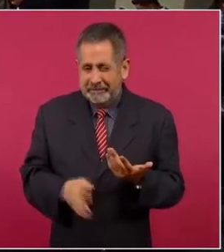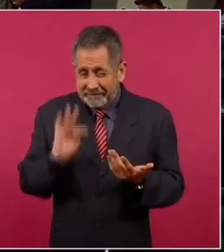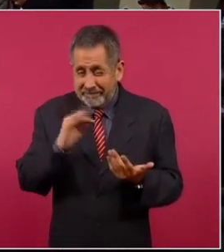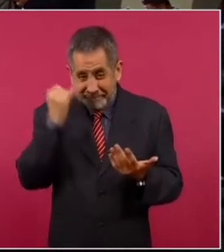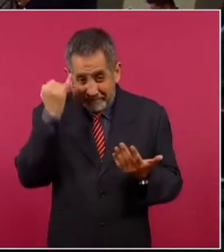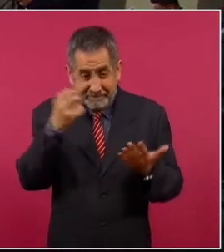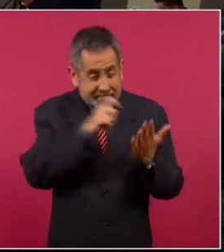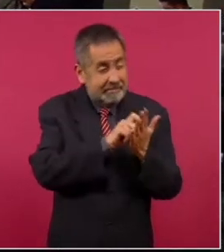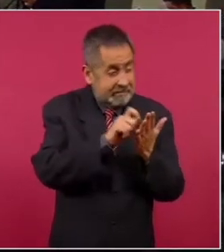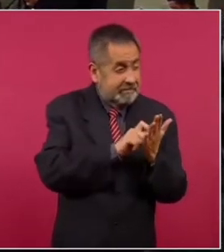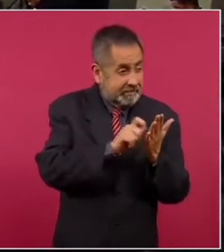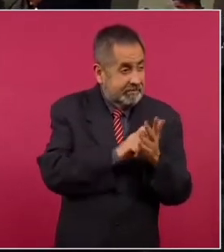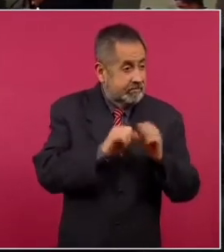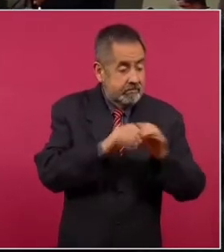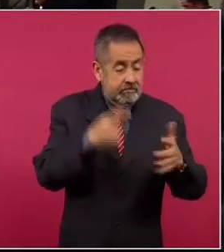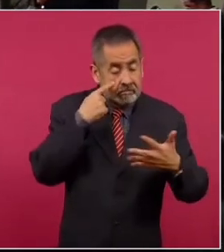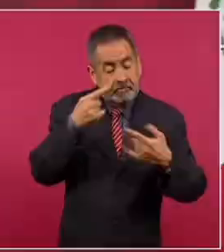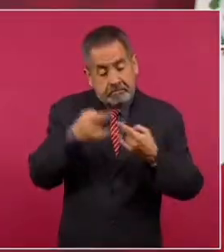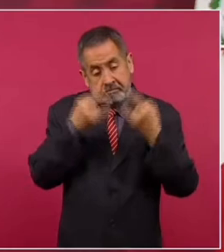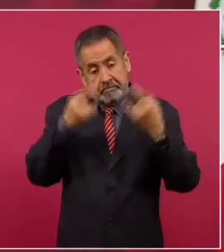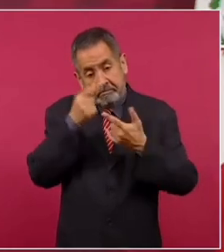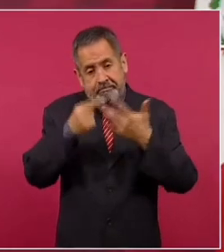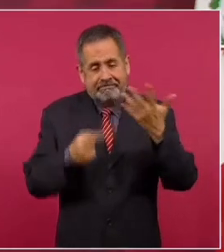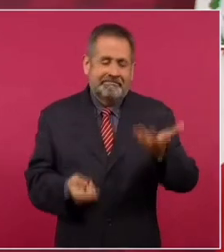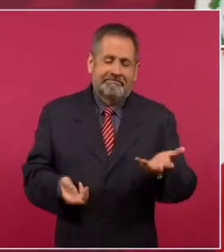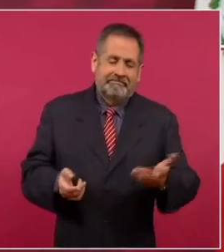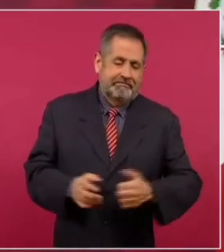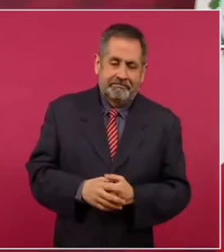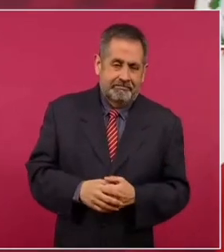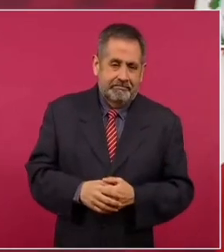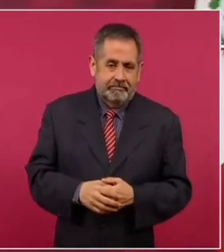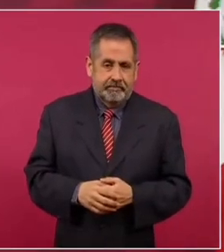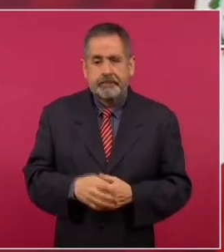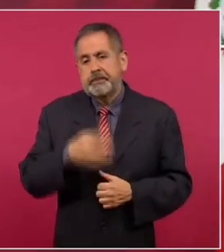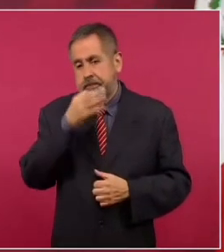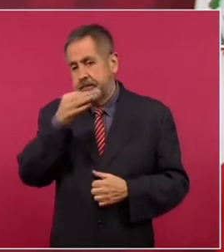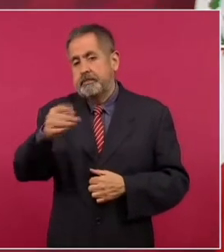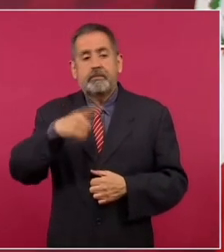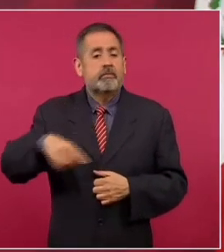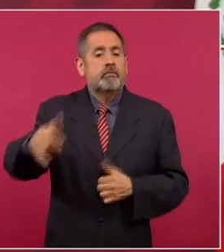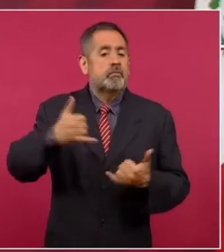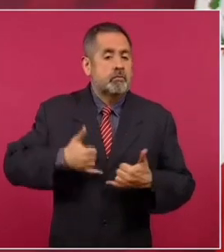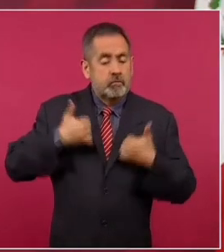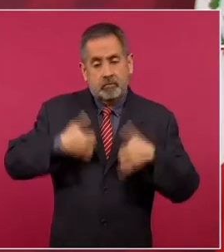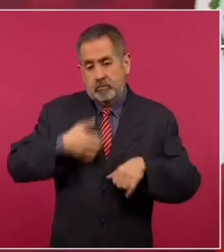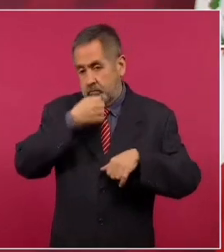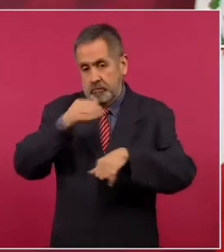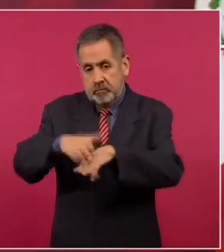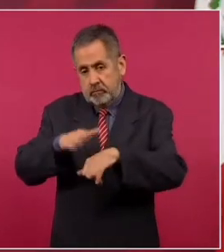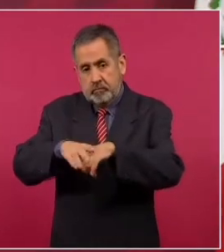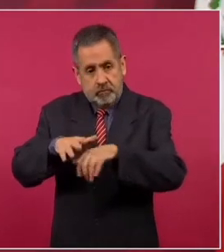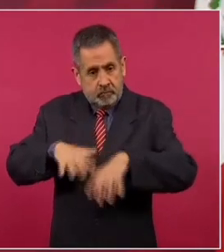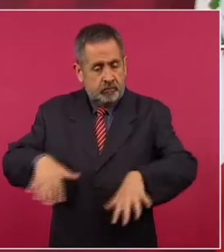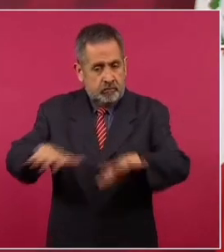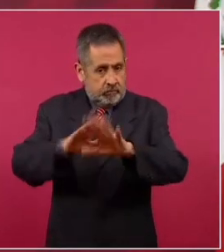No, nada más para que los jóvenes sepan, aunque algunos